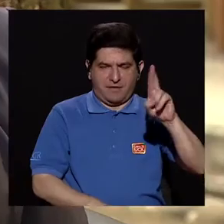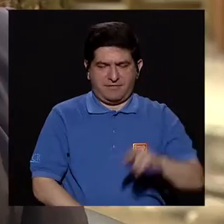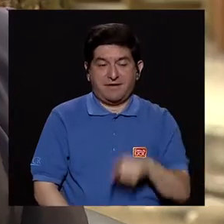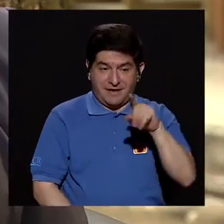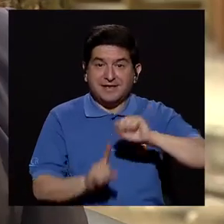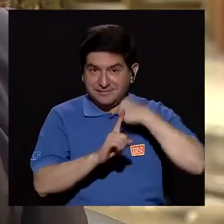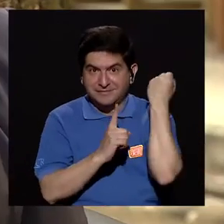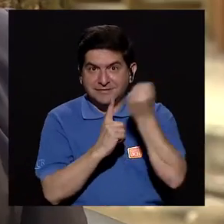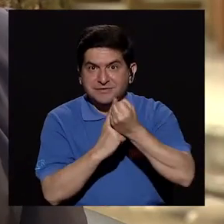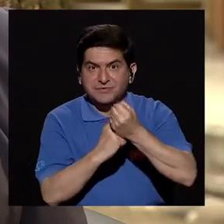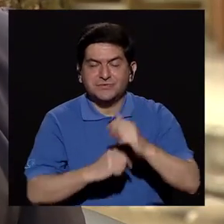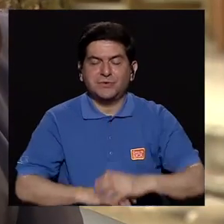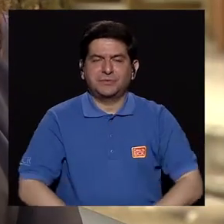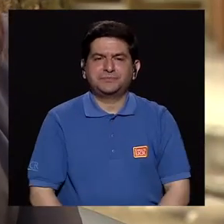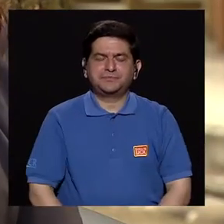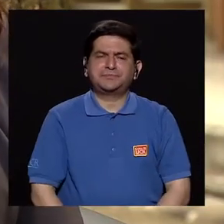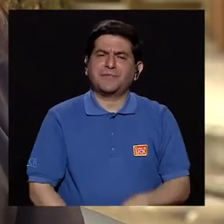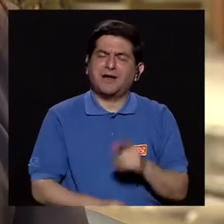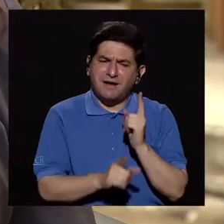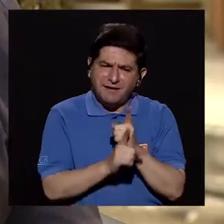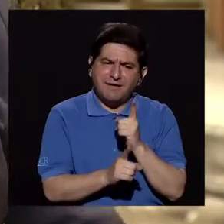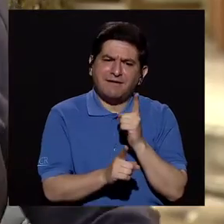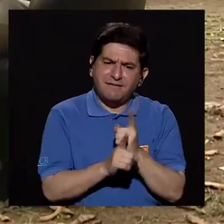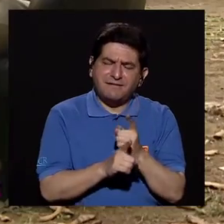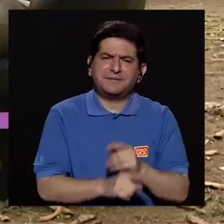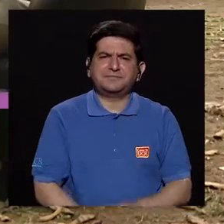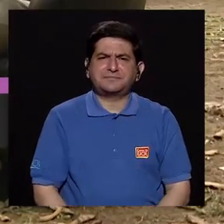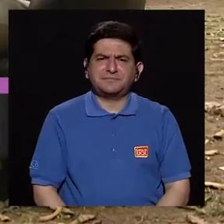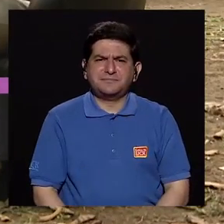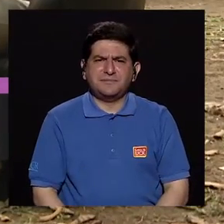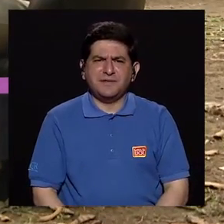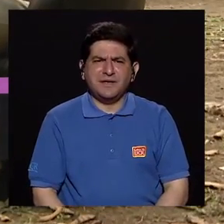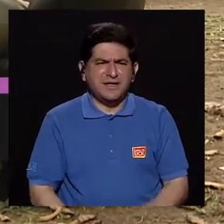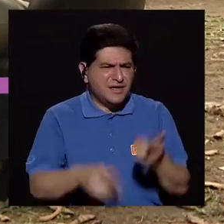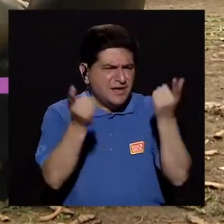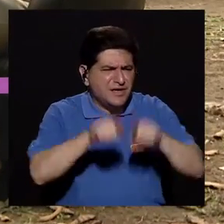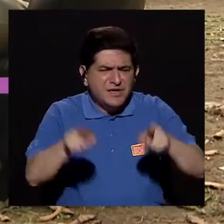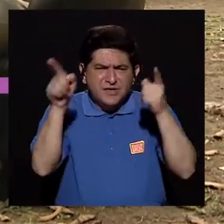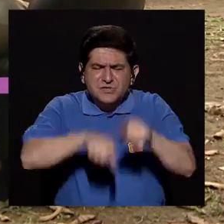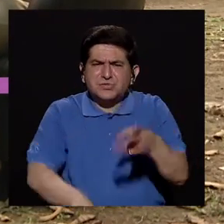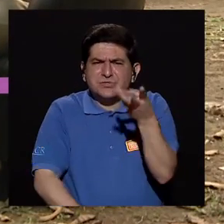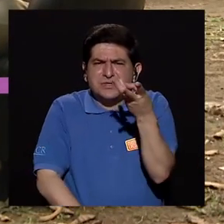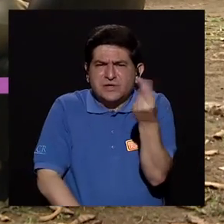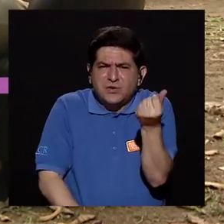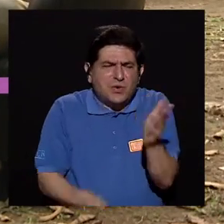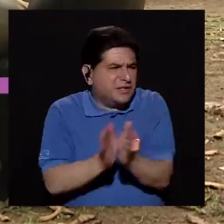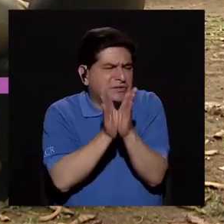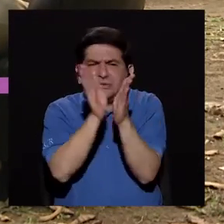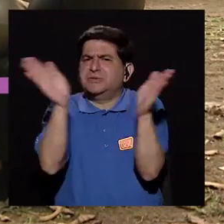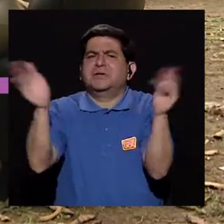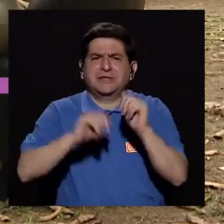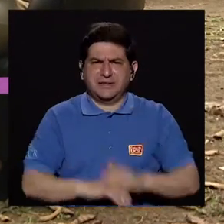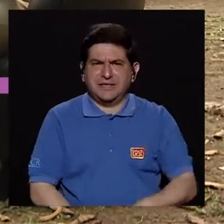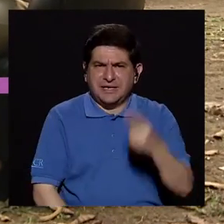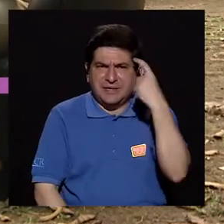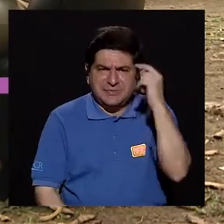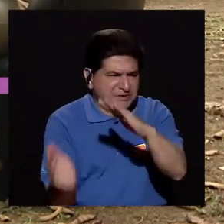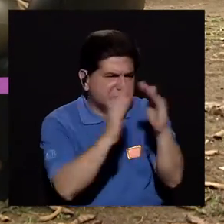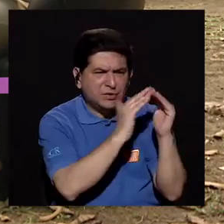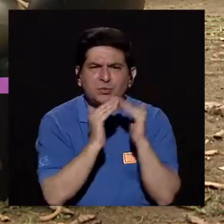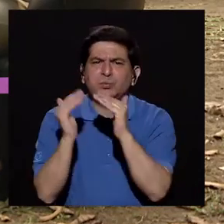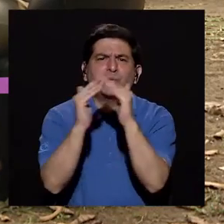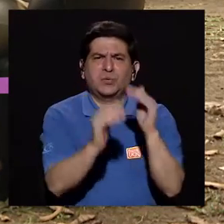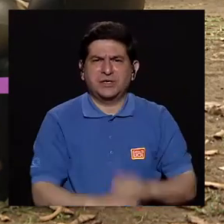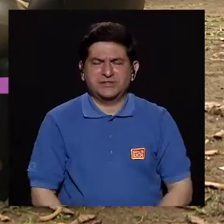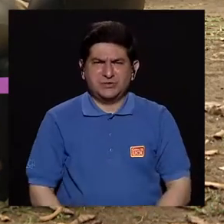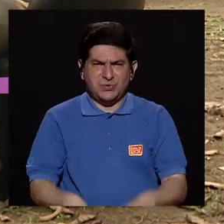Ese es el detalle. Correcto. ¿Y qué tanto se presenta en términos generales en nuestra